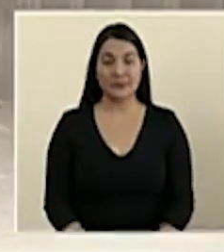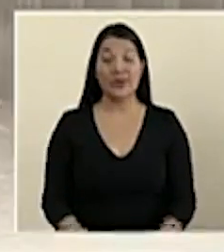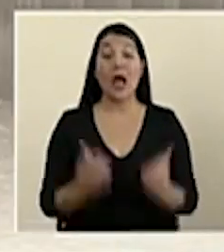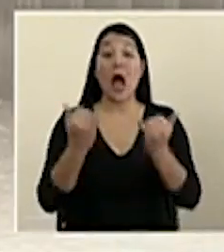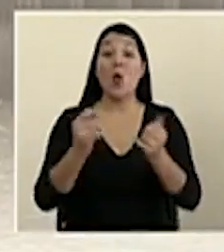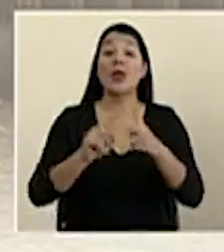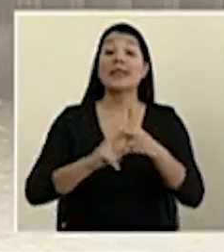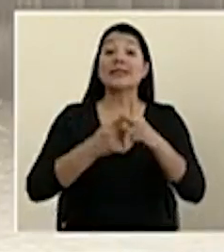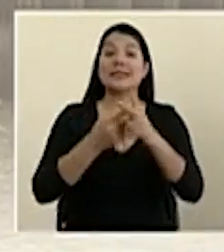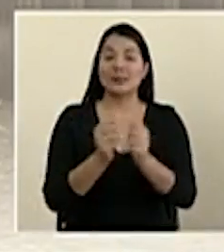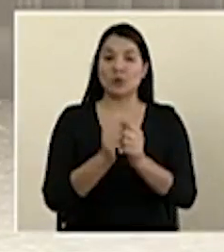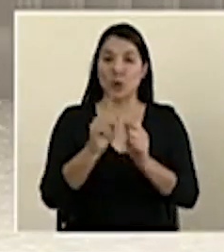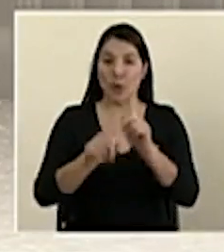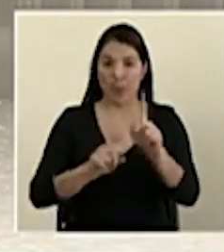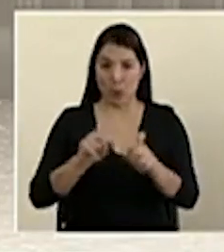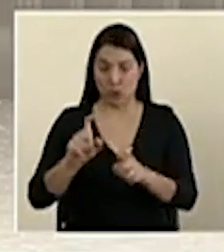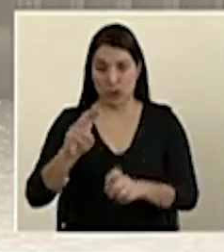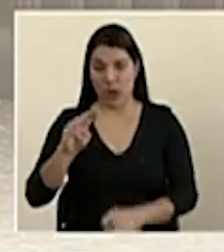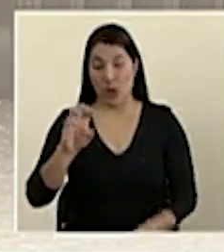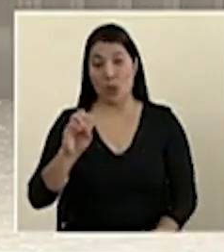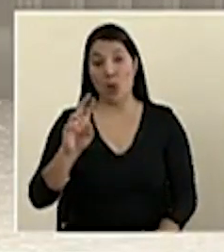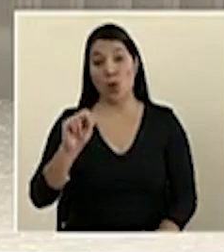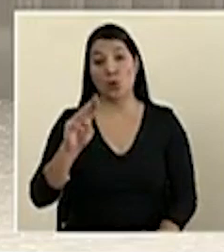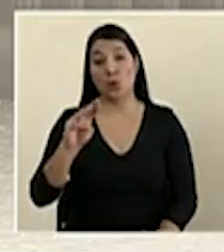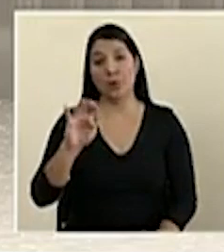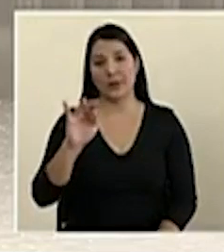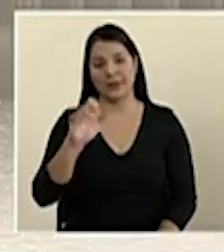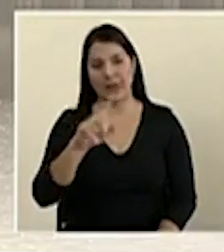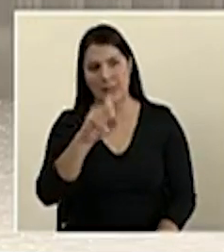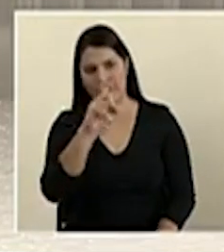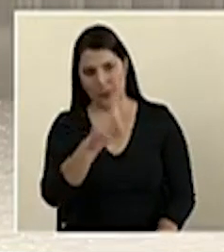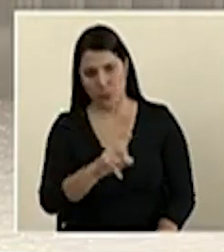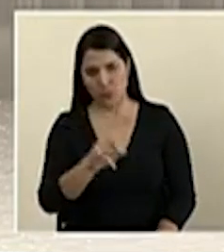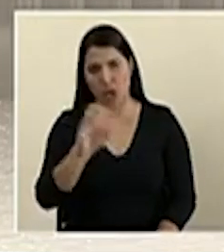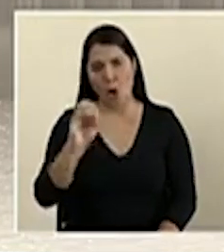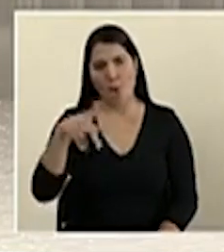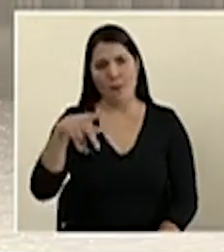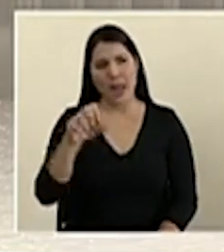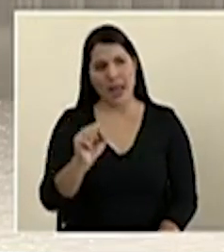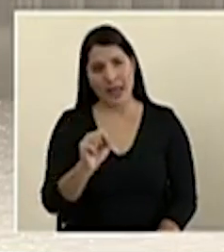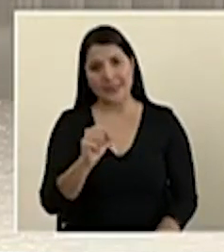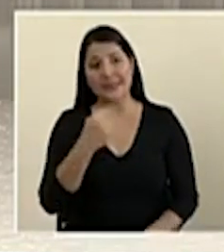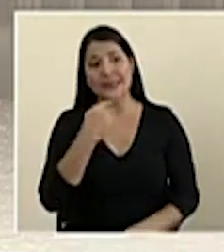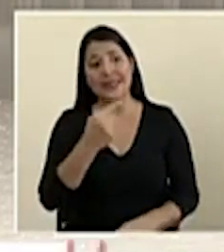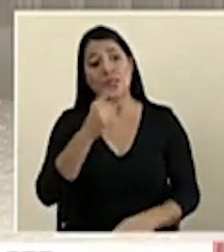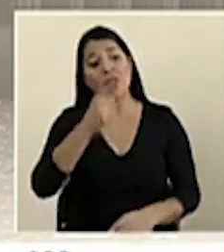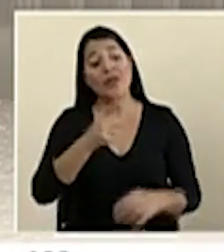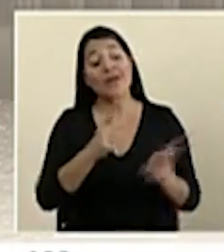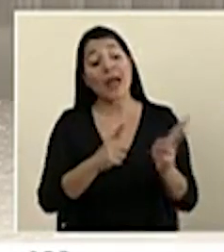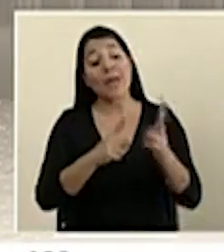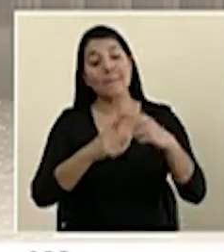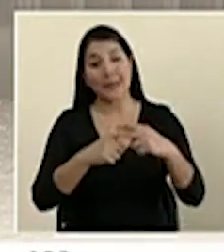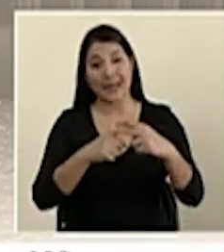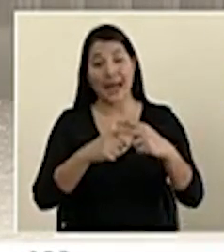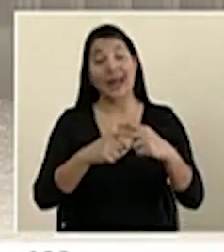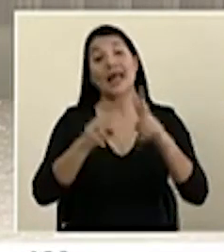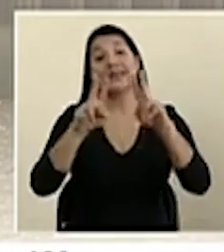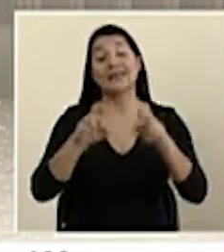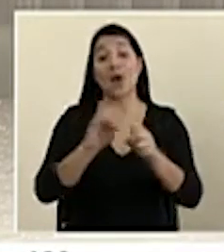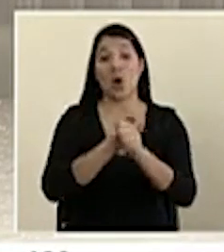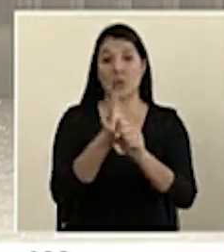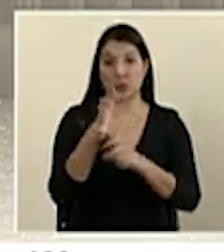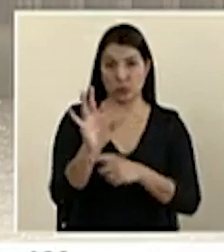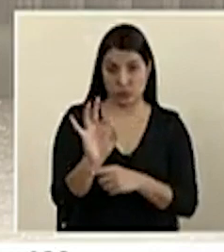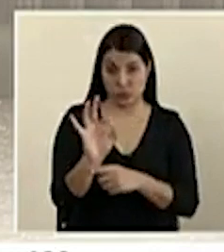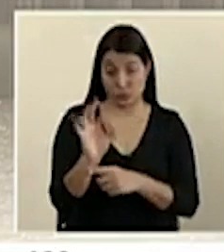Iniciamos con las consultas. Monumental pregunta. La OPS instó a acelerar y aplicar las pruebas para COVID-19 en las Américas. Ante la solicitud de la